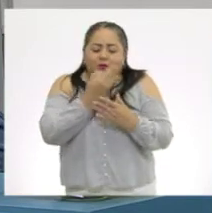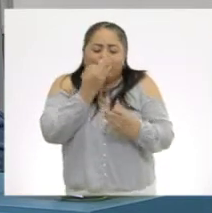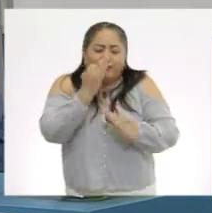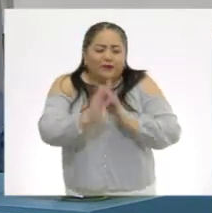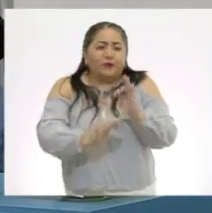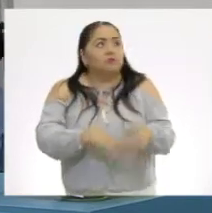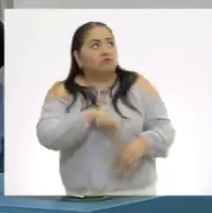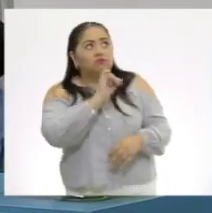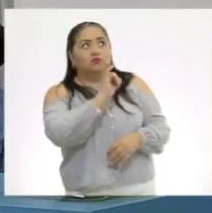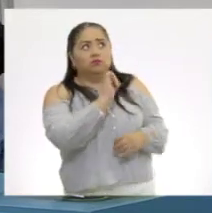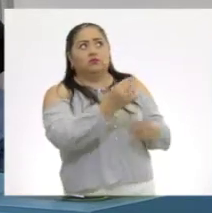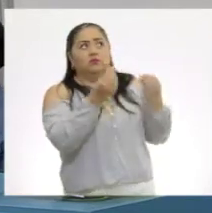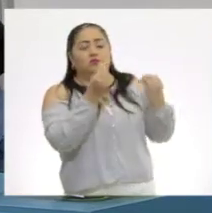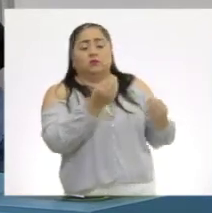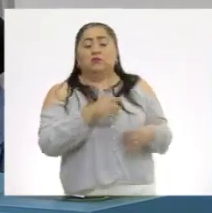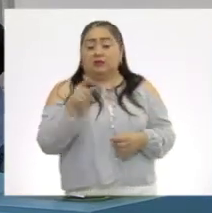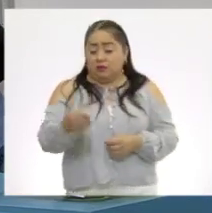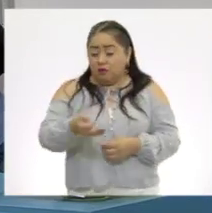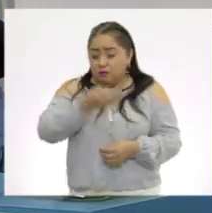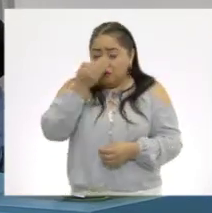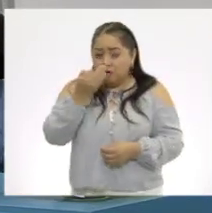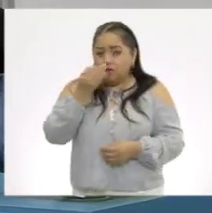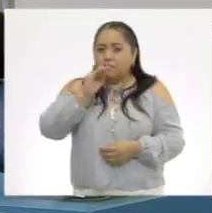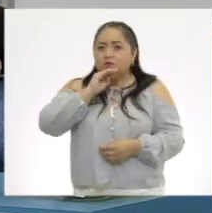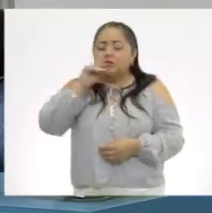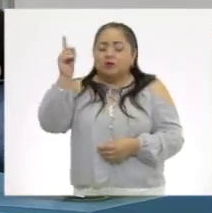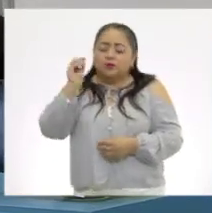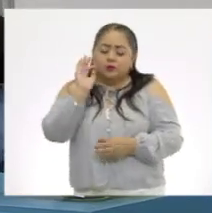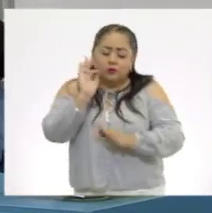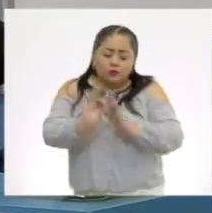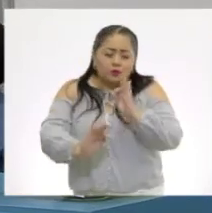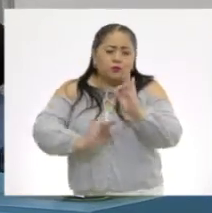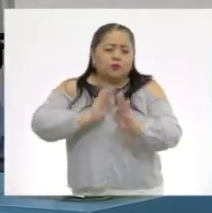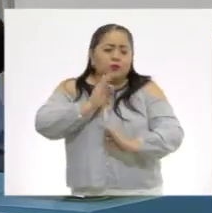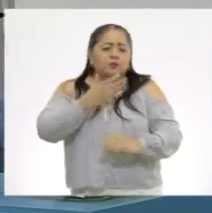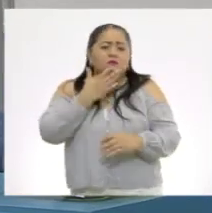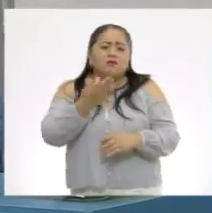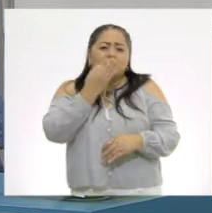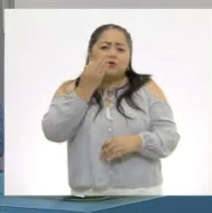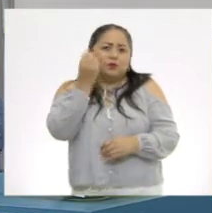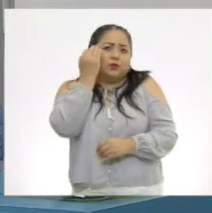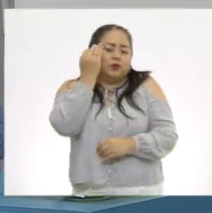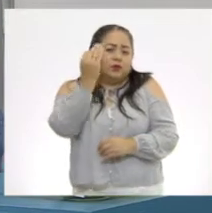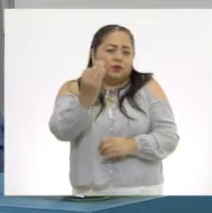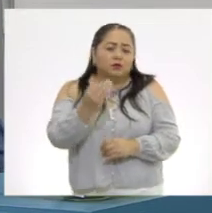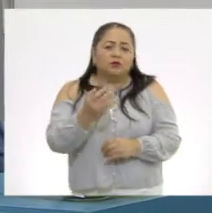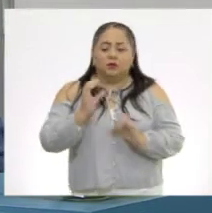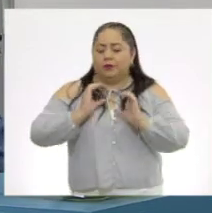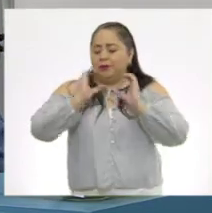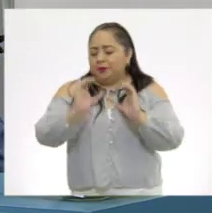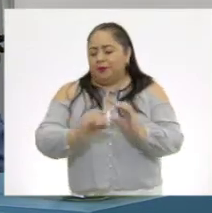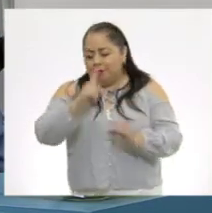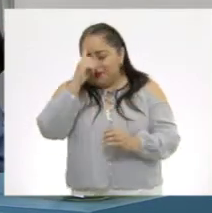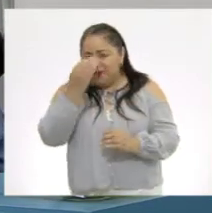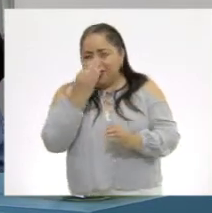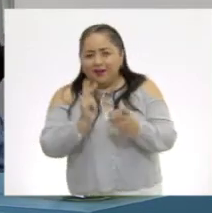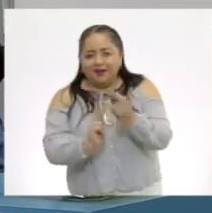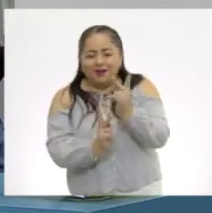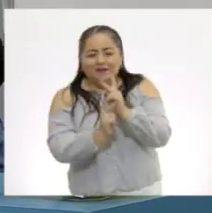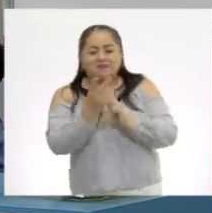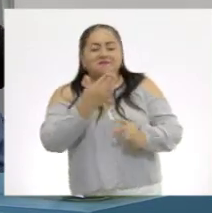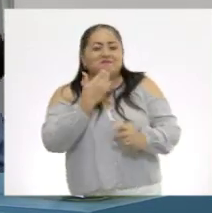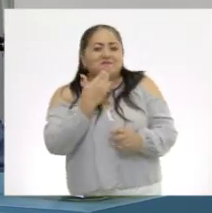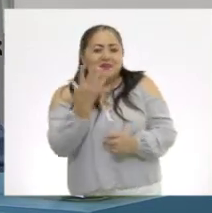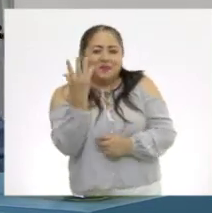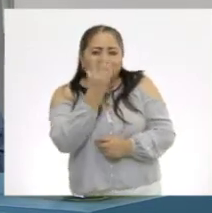Sí, mucho. Y esa flor fue algo a lo que tu mamá dedicó mucho tiempo. Sí. Y cuidados para que estuviera sana